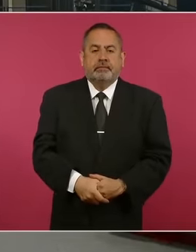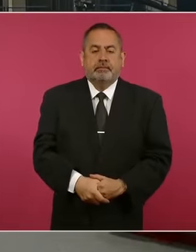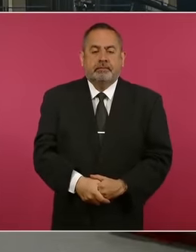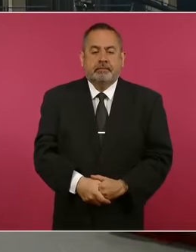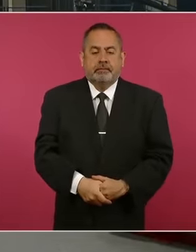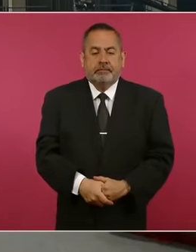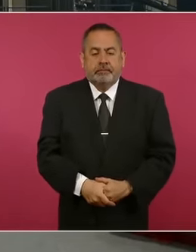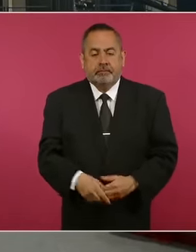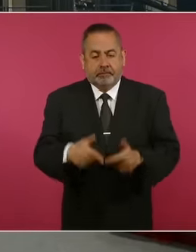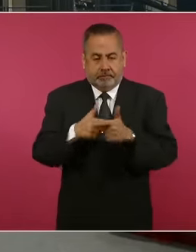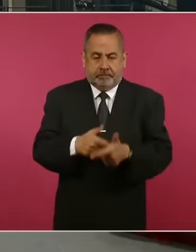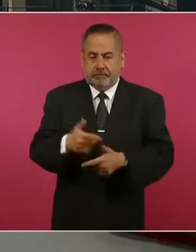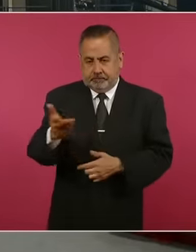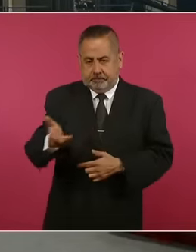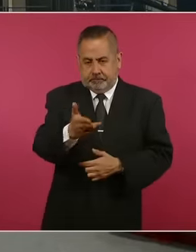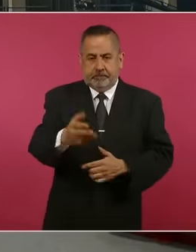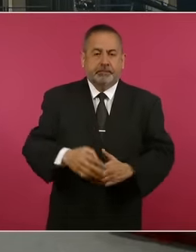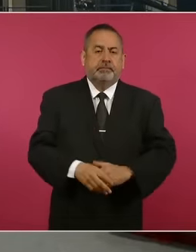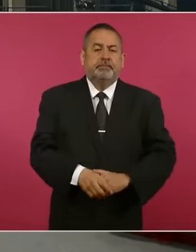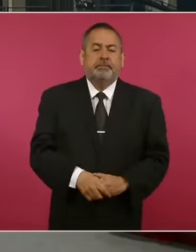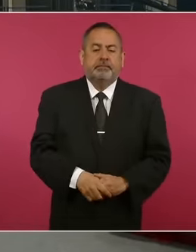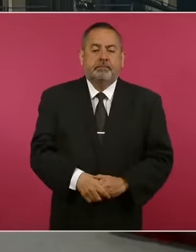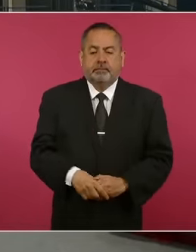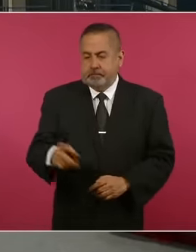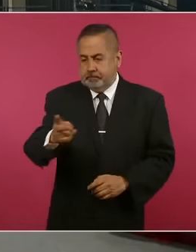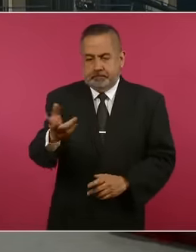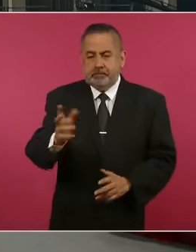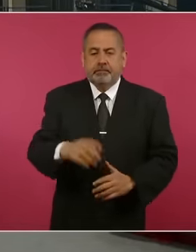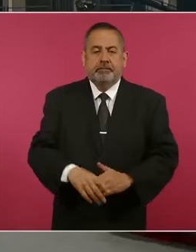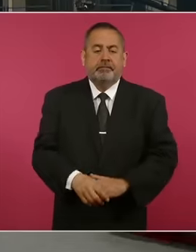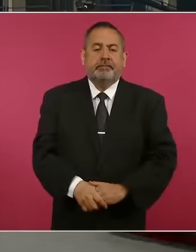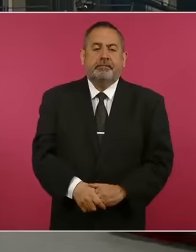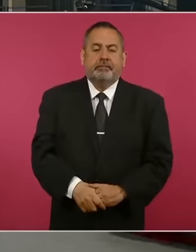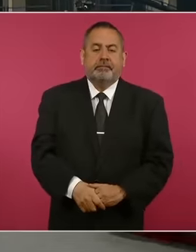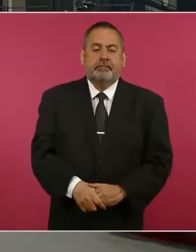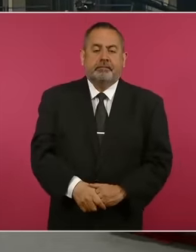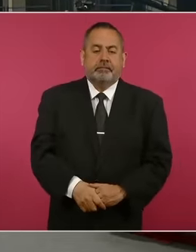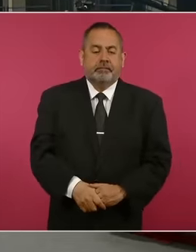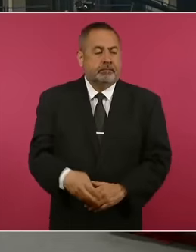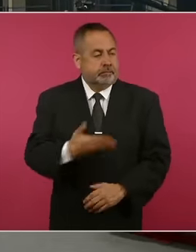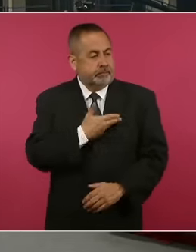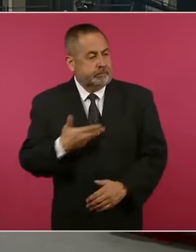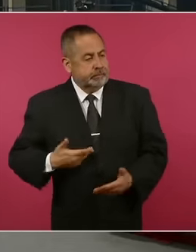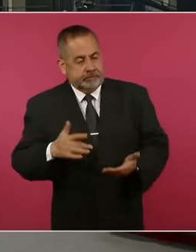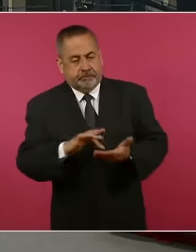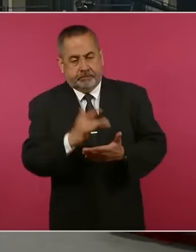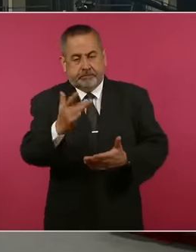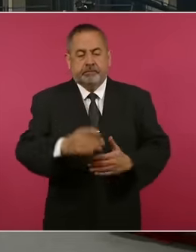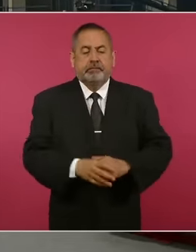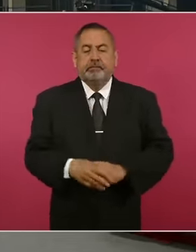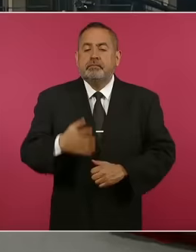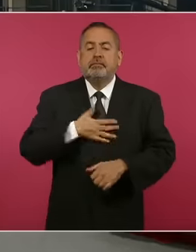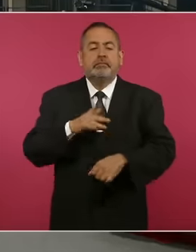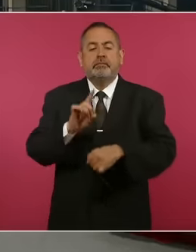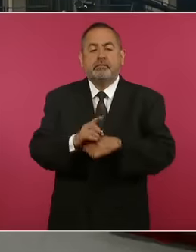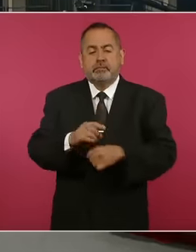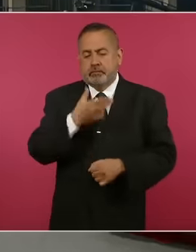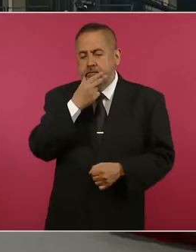Seguimos por ahí, póngase de acuerdo. Gracias, presidente. Buenos días.